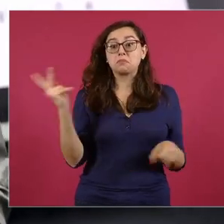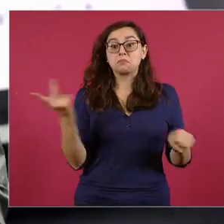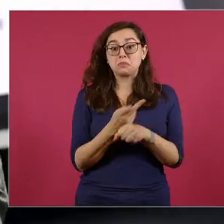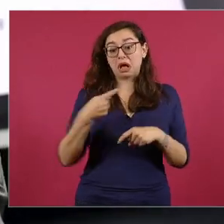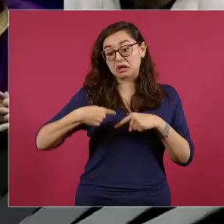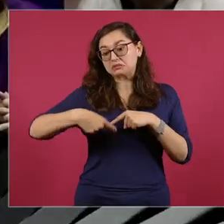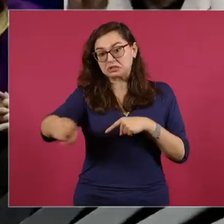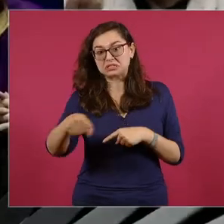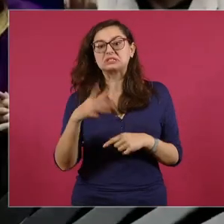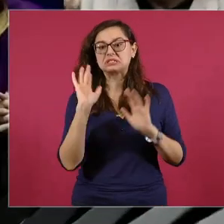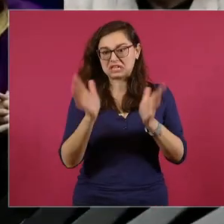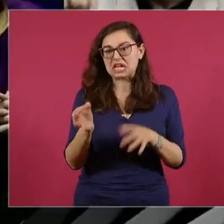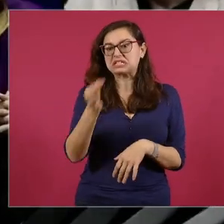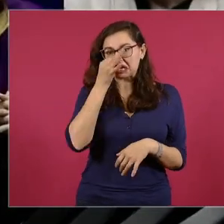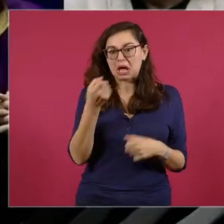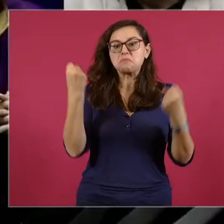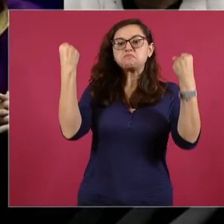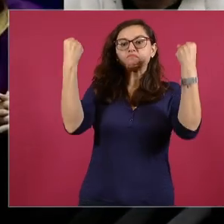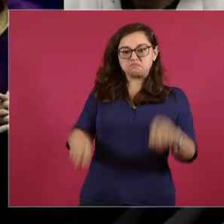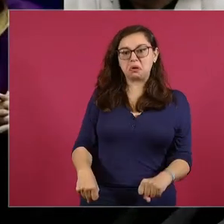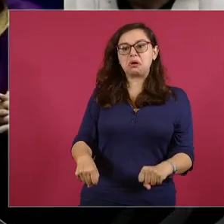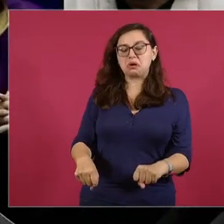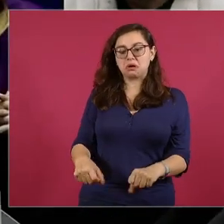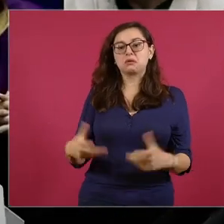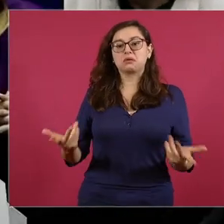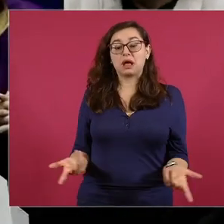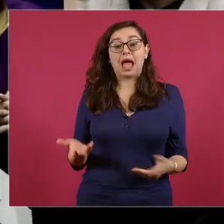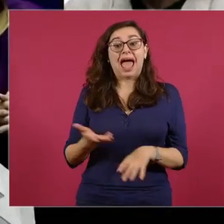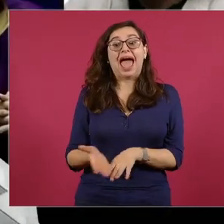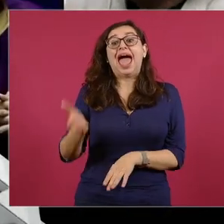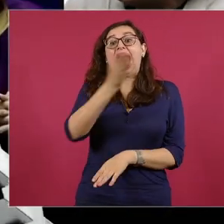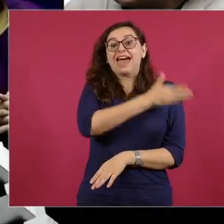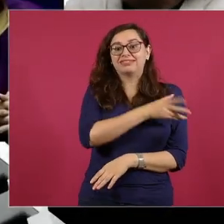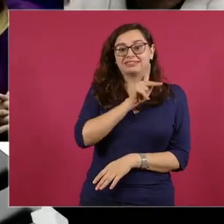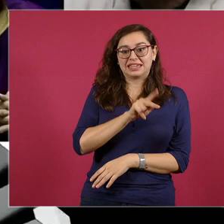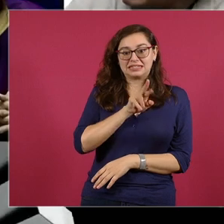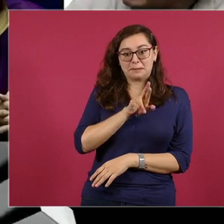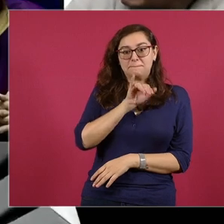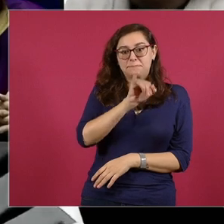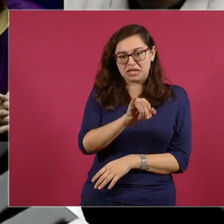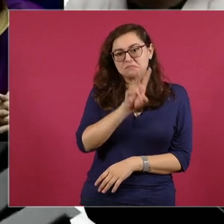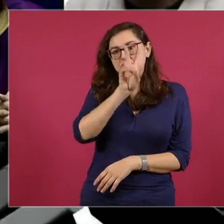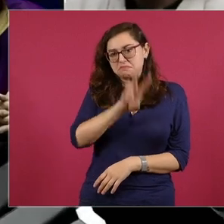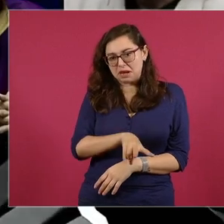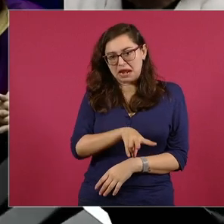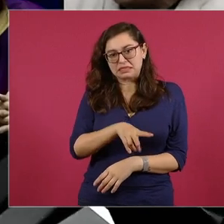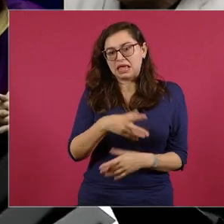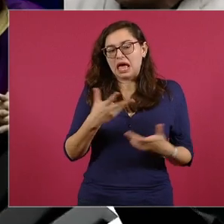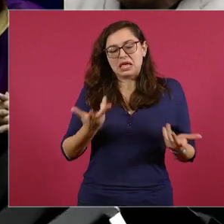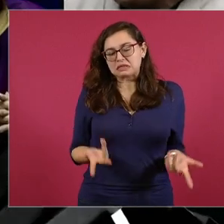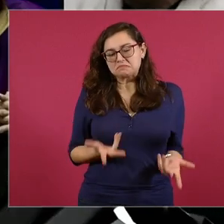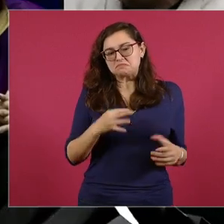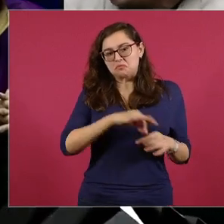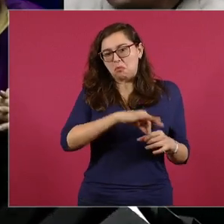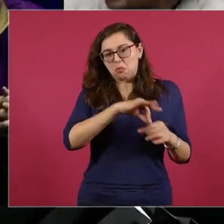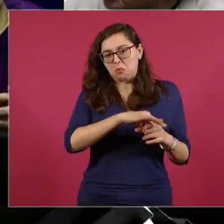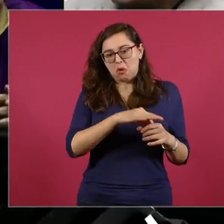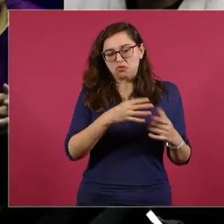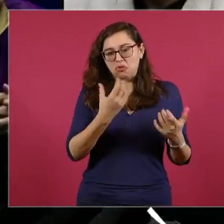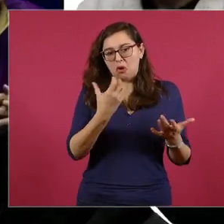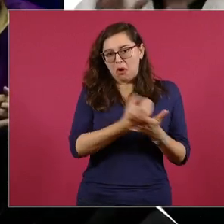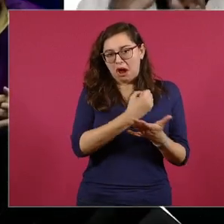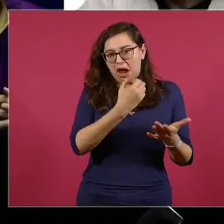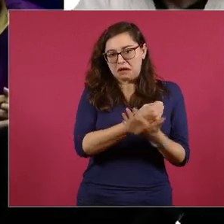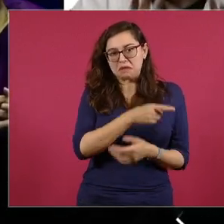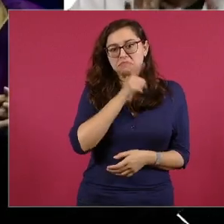legal una dictadura digo autocracia legal para distinguirlo del PRI porque el PRI no tenía la legalidad para actuar como una dictadura